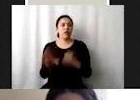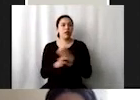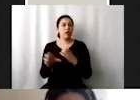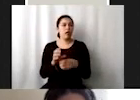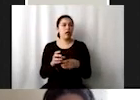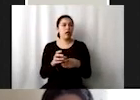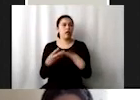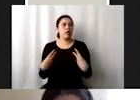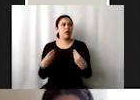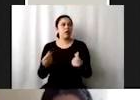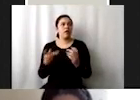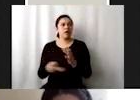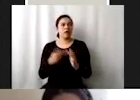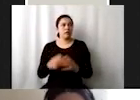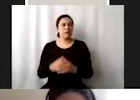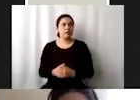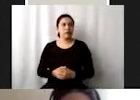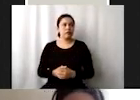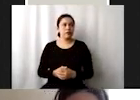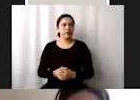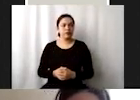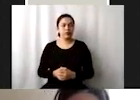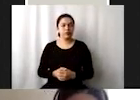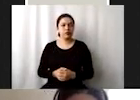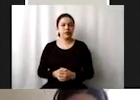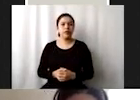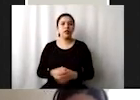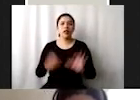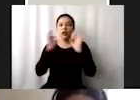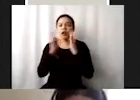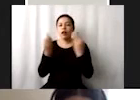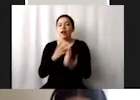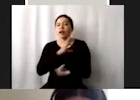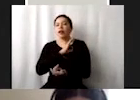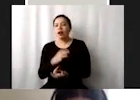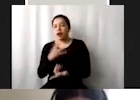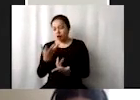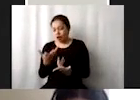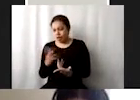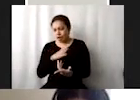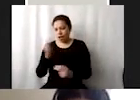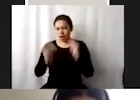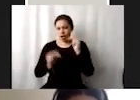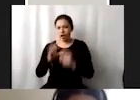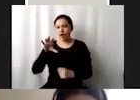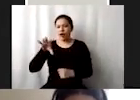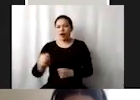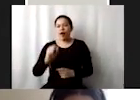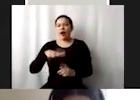que procure en la medida de lo posible disminuir el impacto que se tiene en el medio ambiente